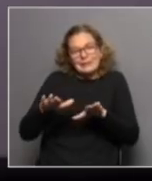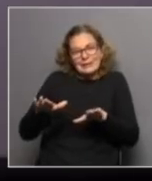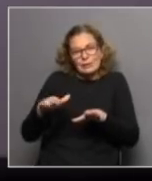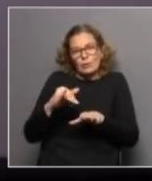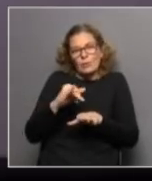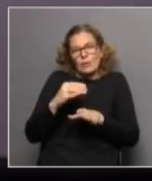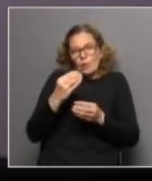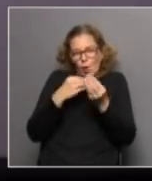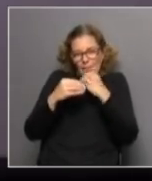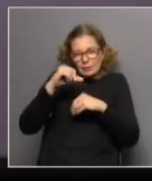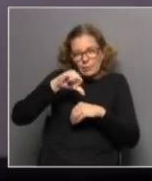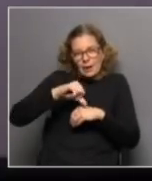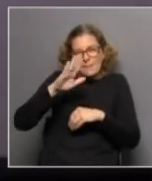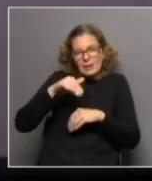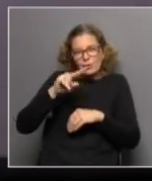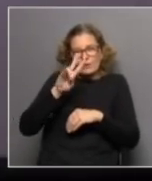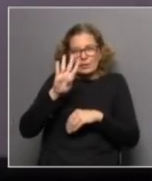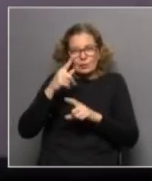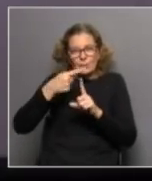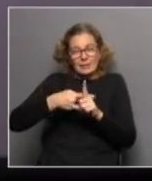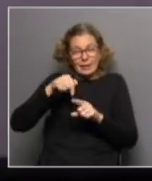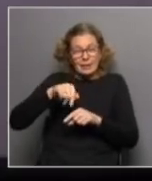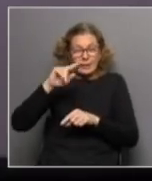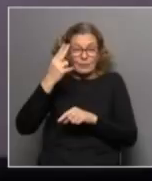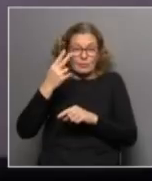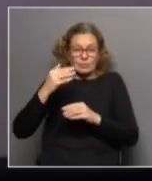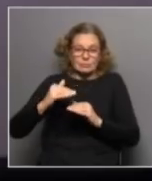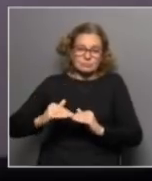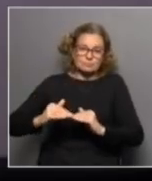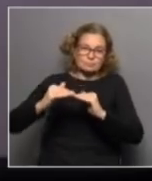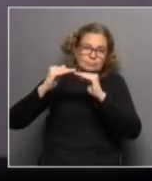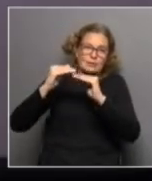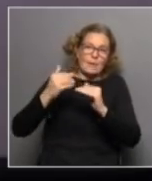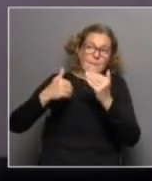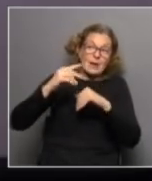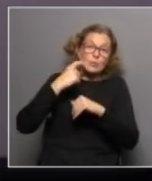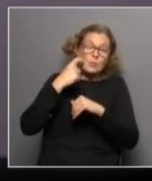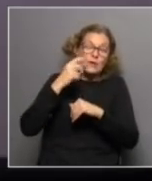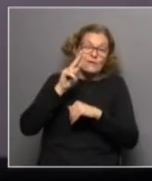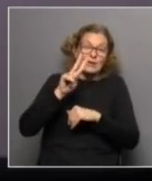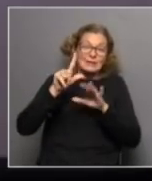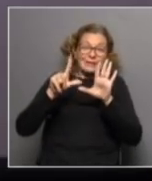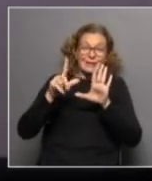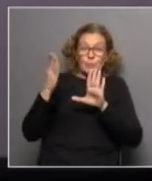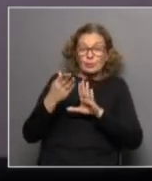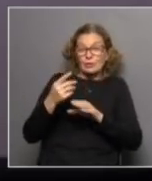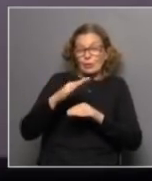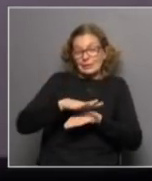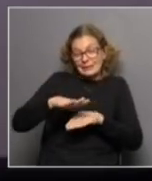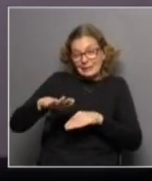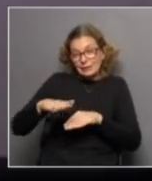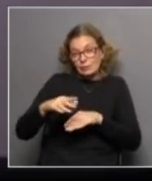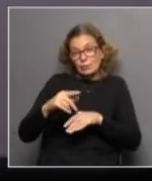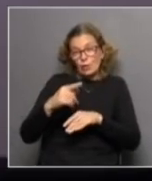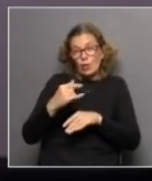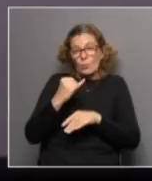desnutrición menores de 24 meses en nuestro país no siga creciendo que ese 27% de niños que tenemos con